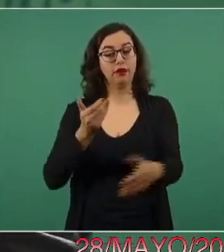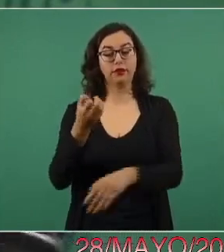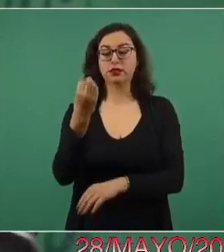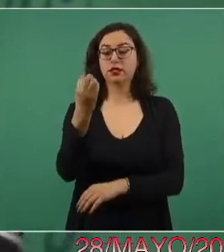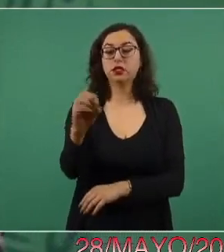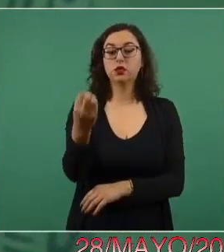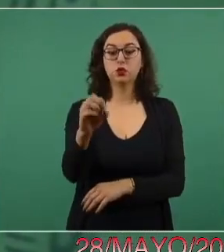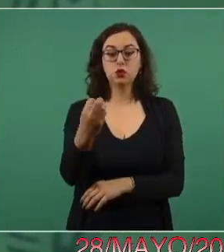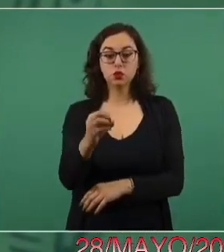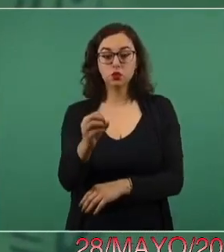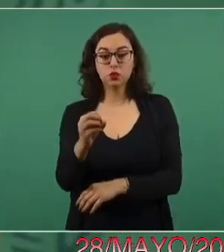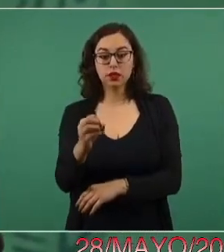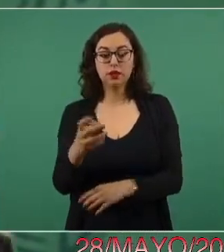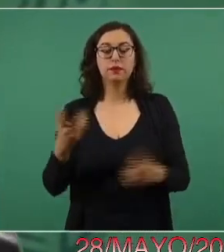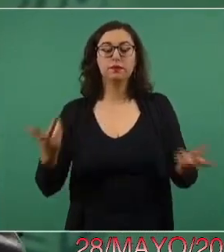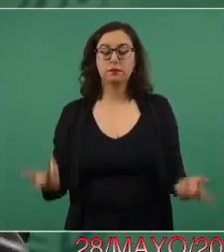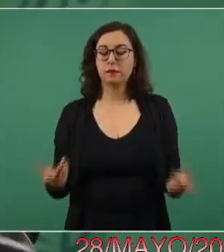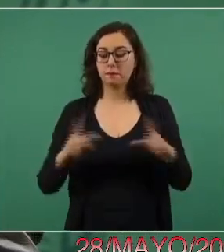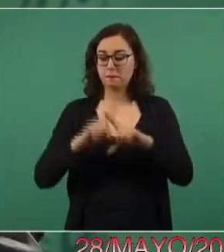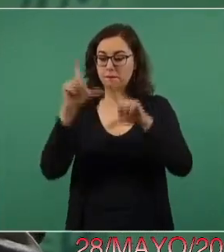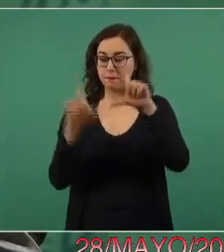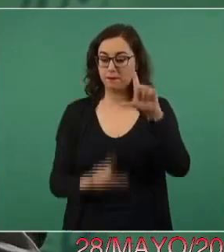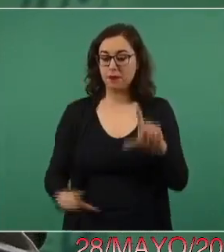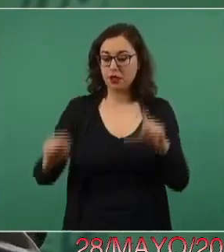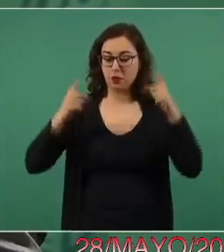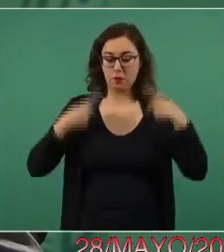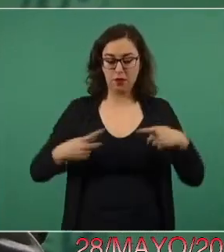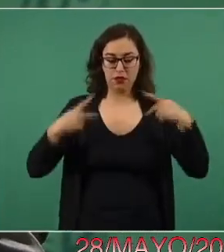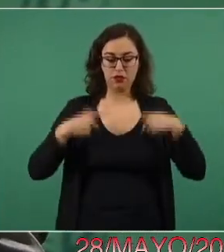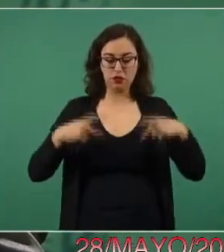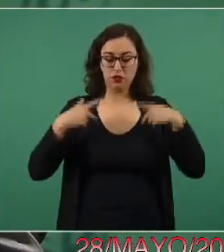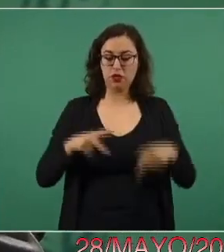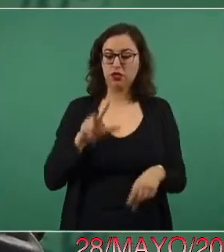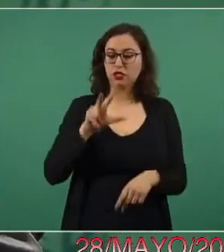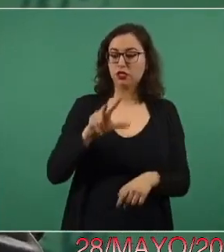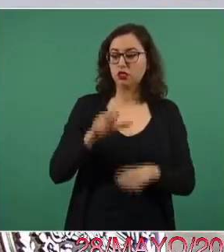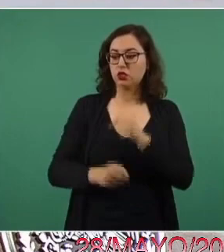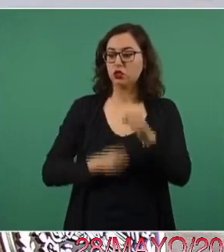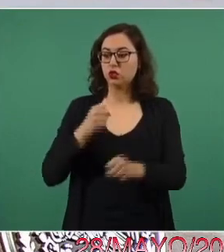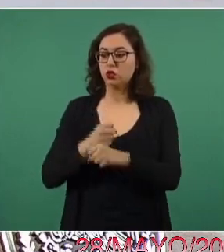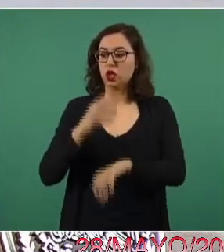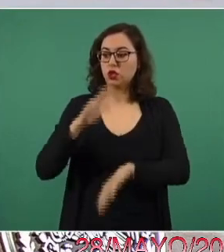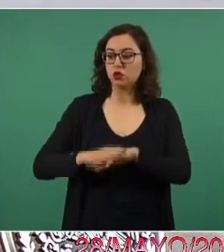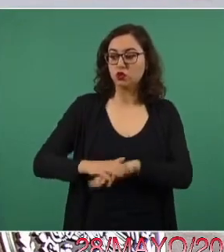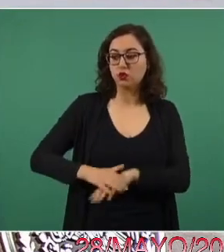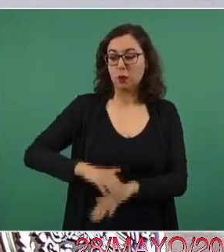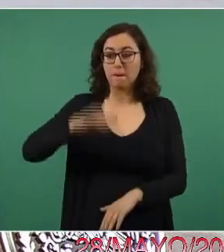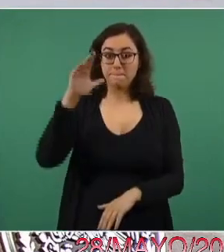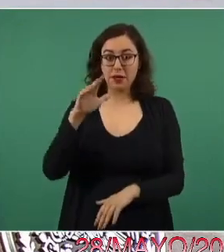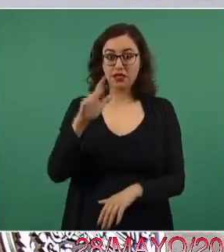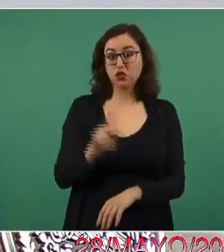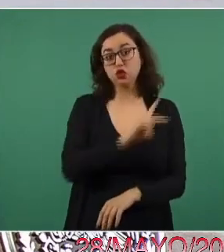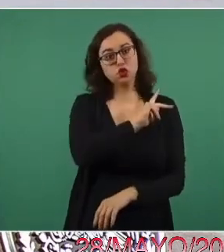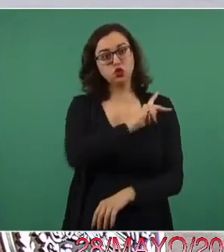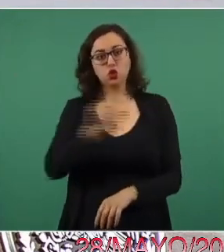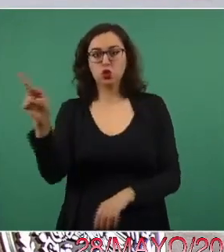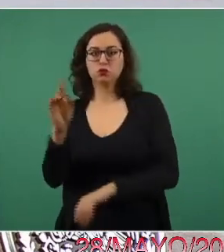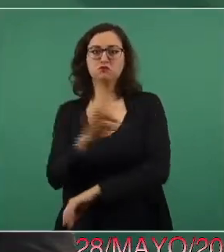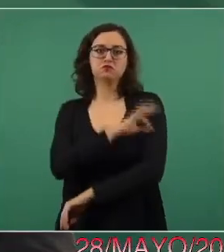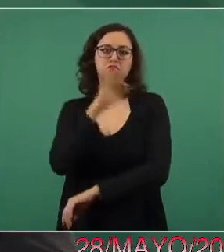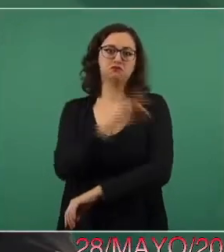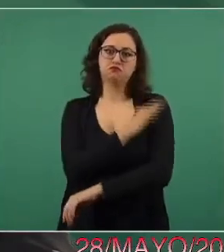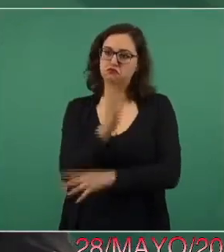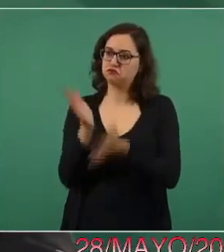a tener vacunados a todos los mexicanos, hombres y mujeres mayores de 18 años,